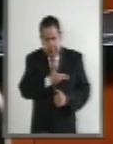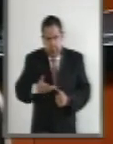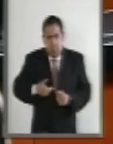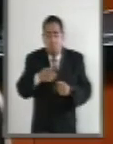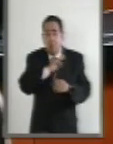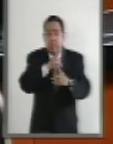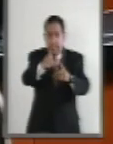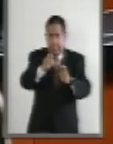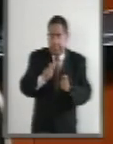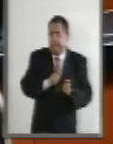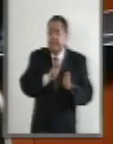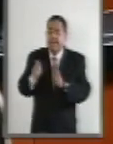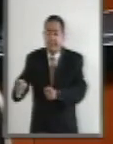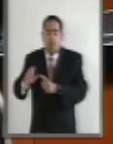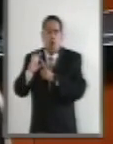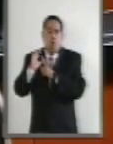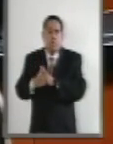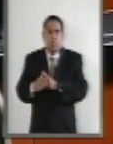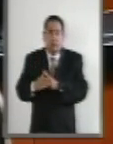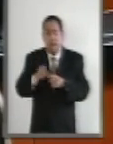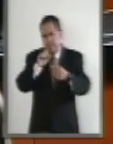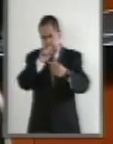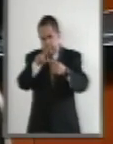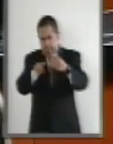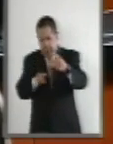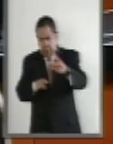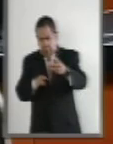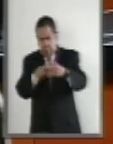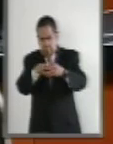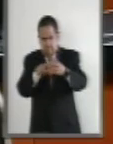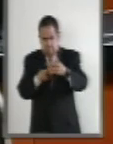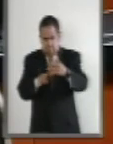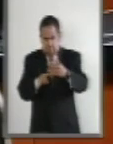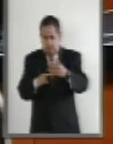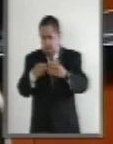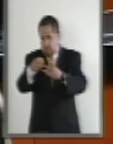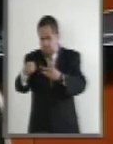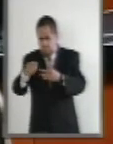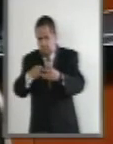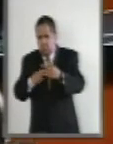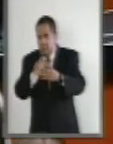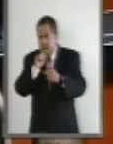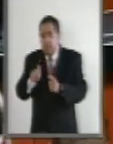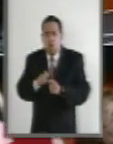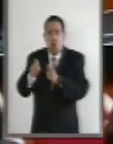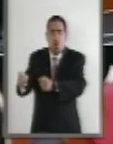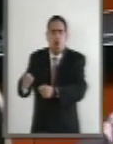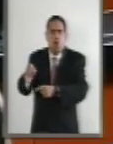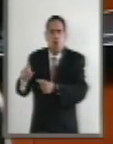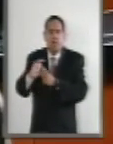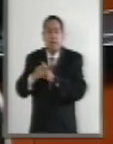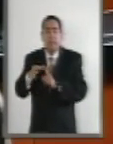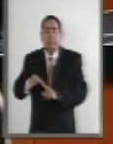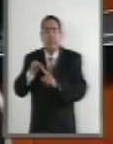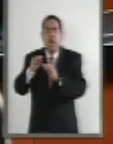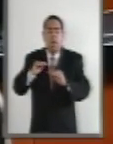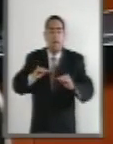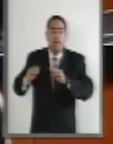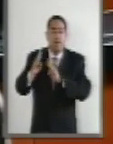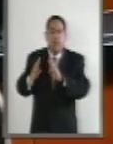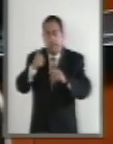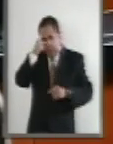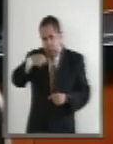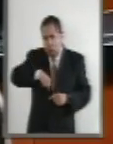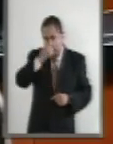se pueda turnar a la Comisión, además de las comisiones ordinarias, pueda turnar a la Comisión Especial de Movilidad para Opinión